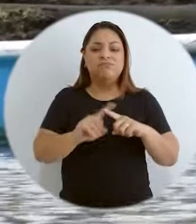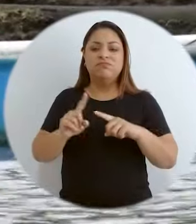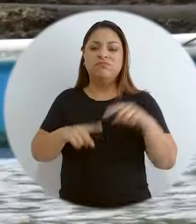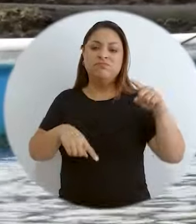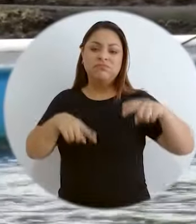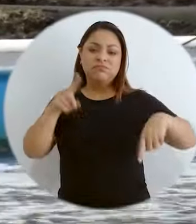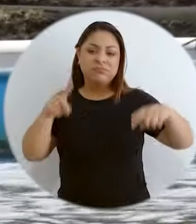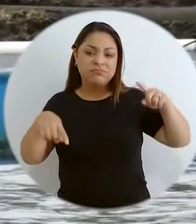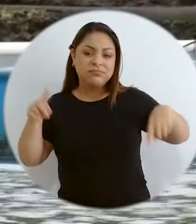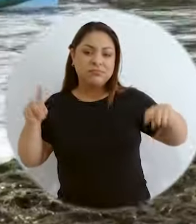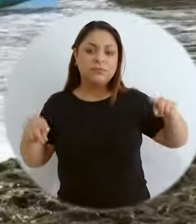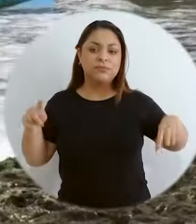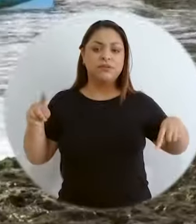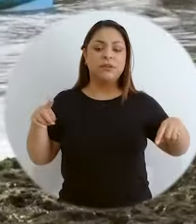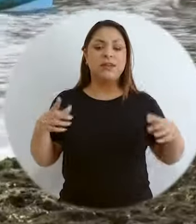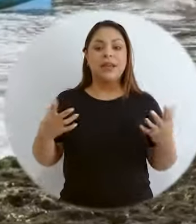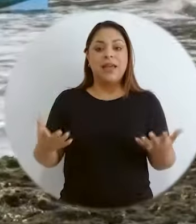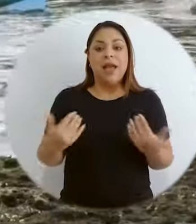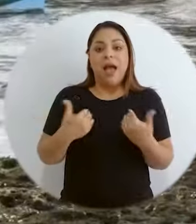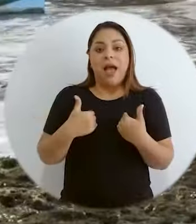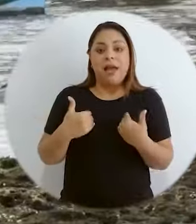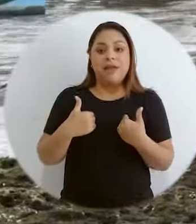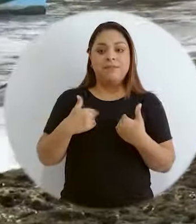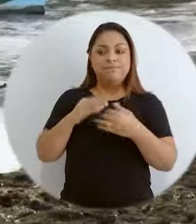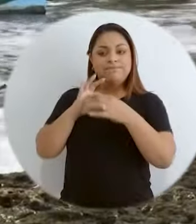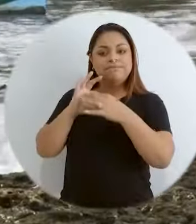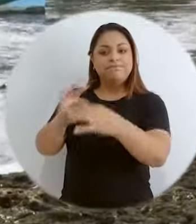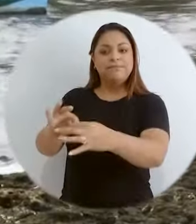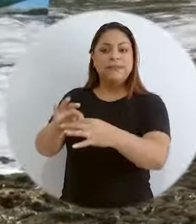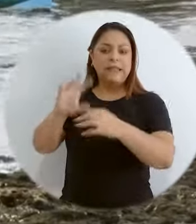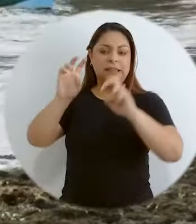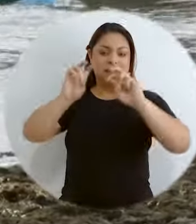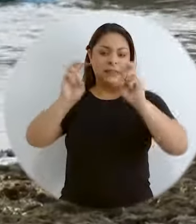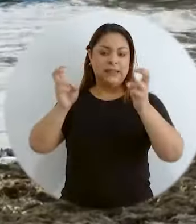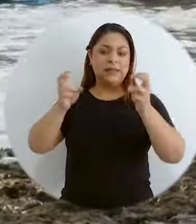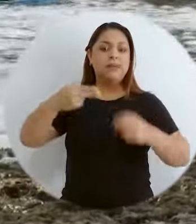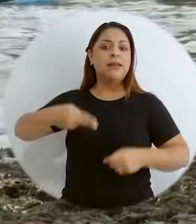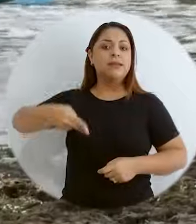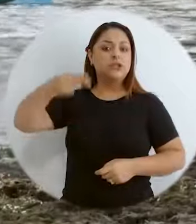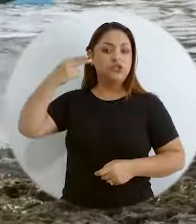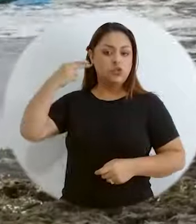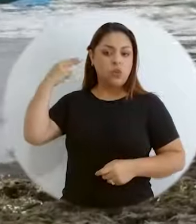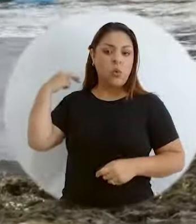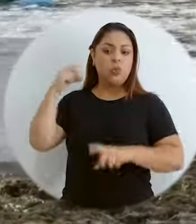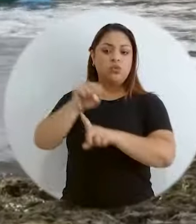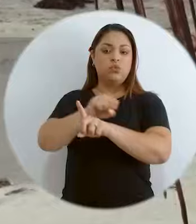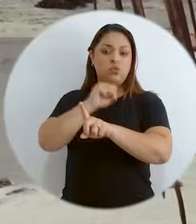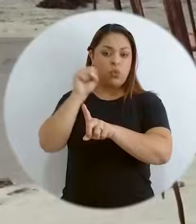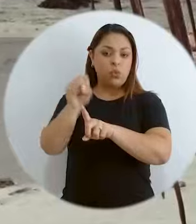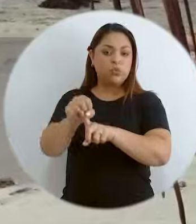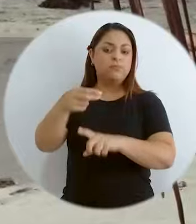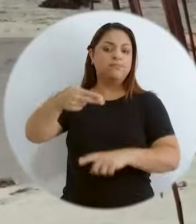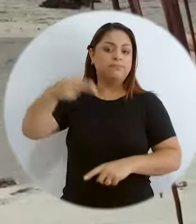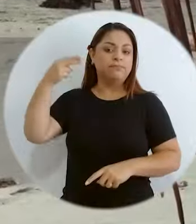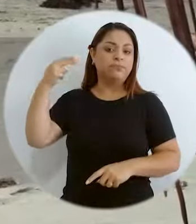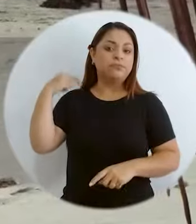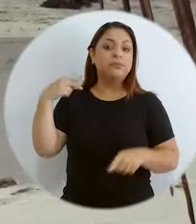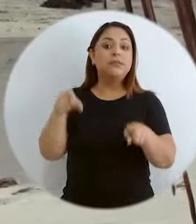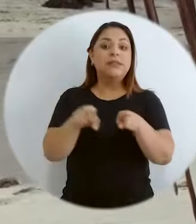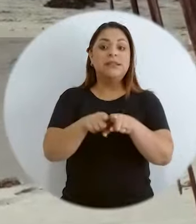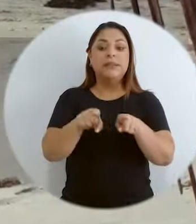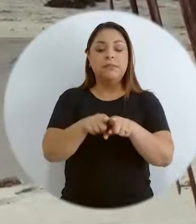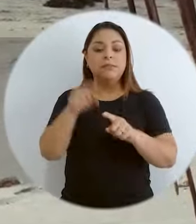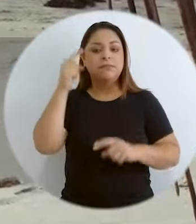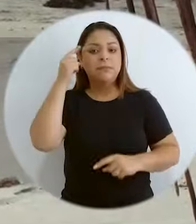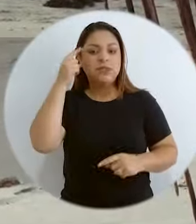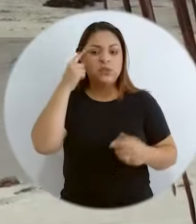están vinculadas con elementos históricos, socio históricos, y también pienso que están